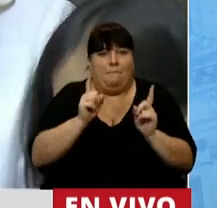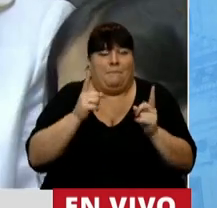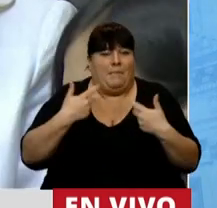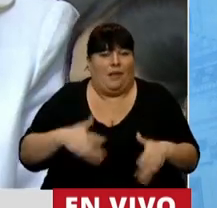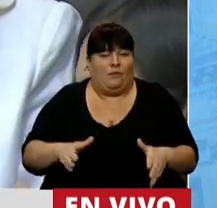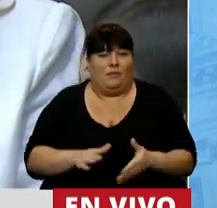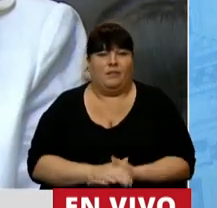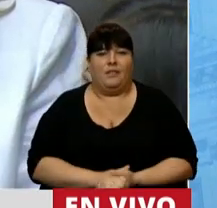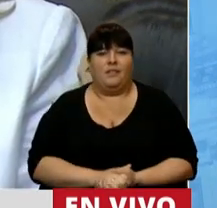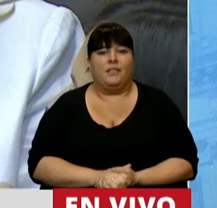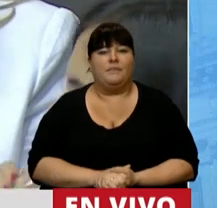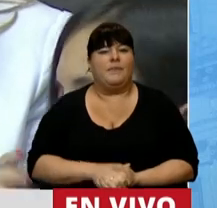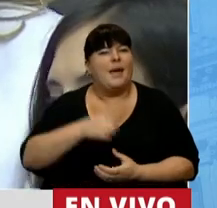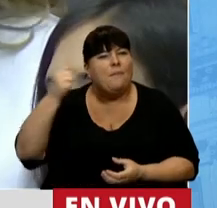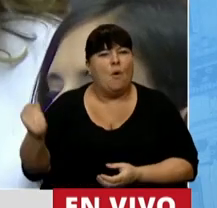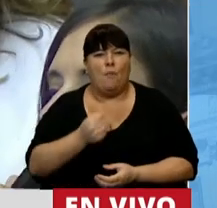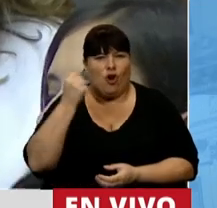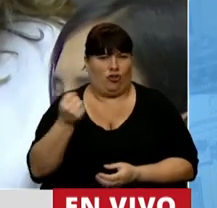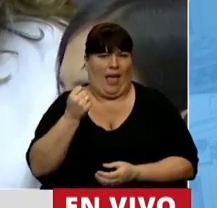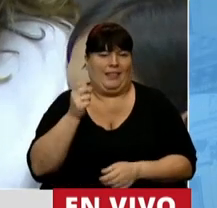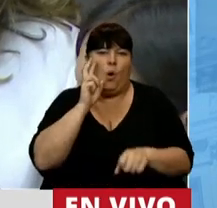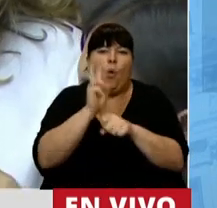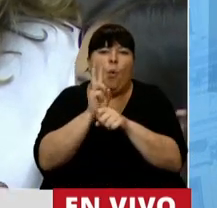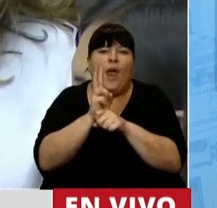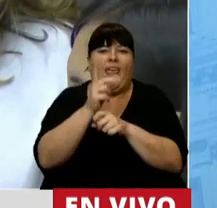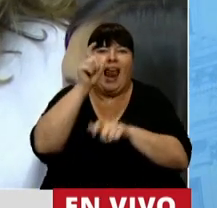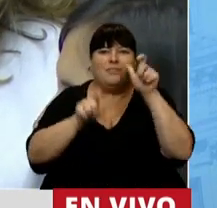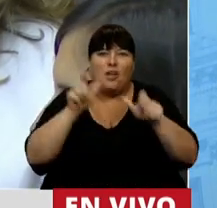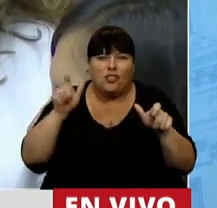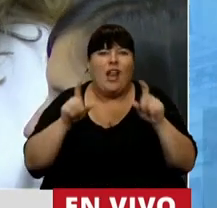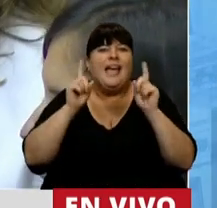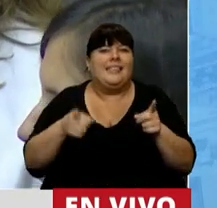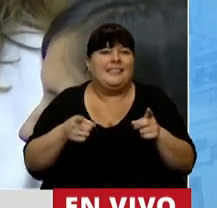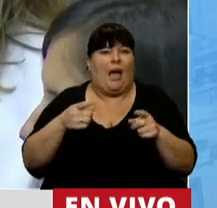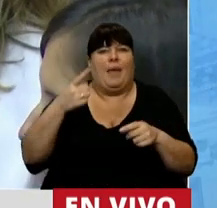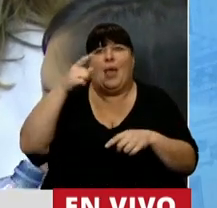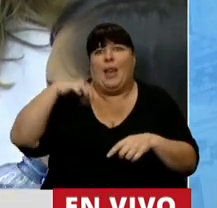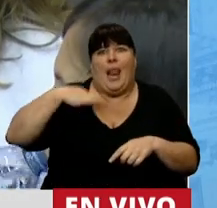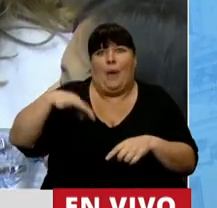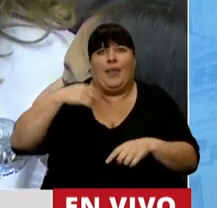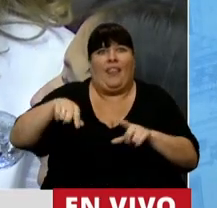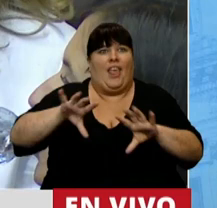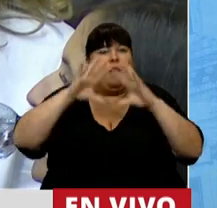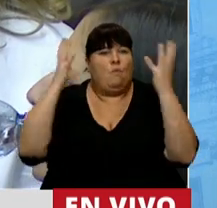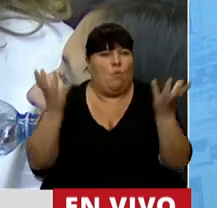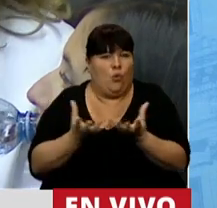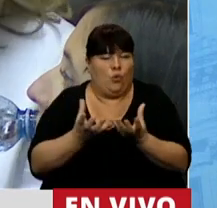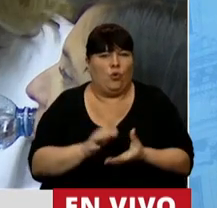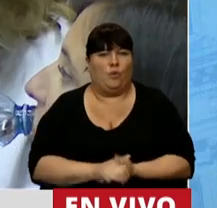Es tan importante la preservación de la especie como la de los seres vivos de este planeta.